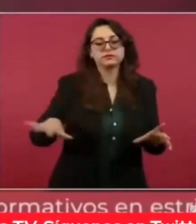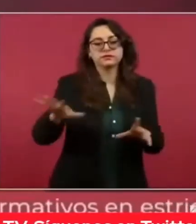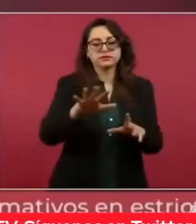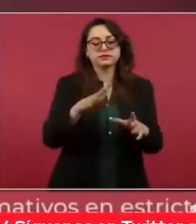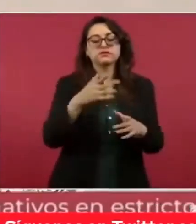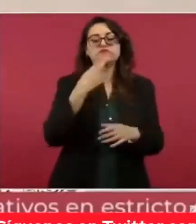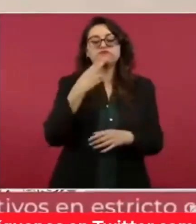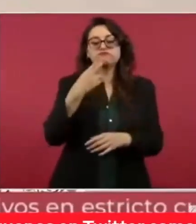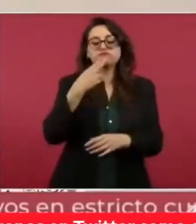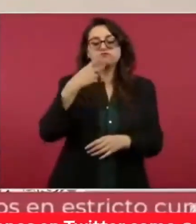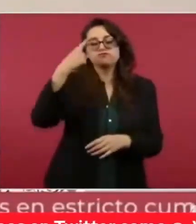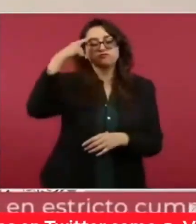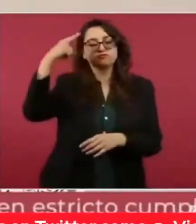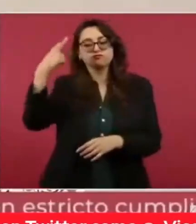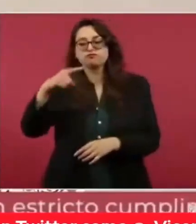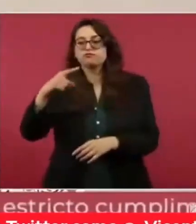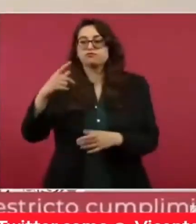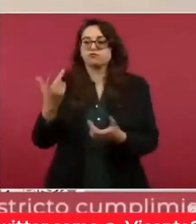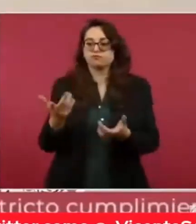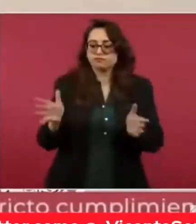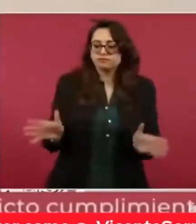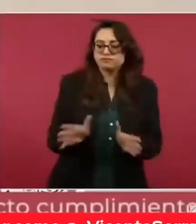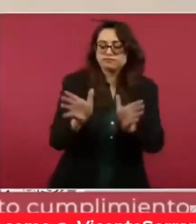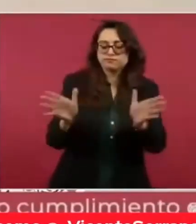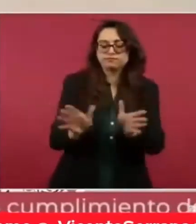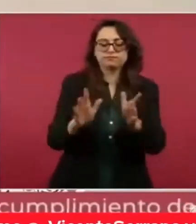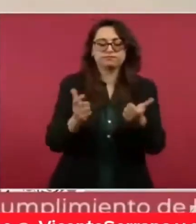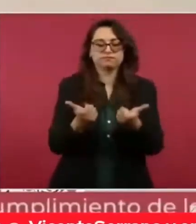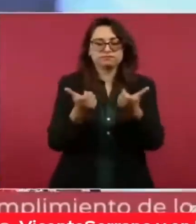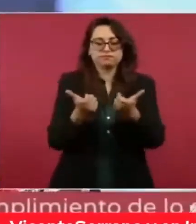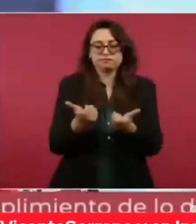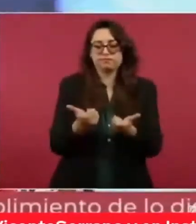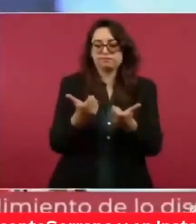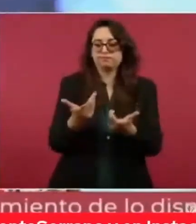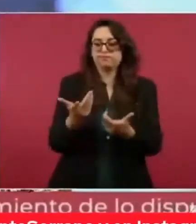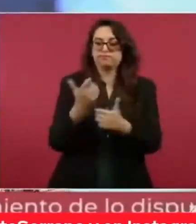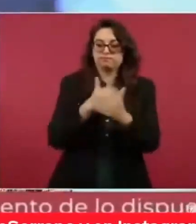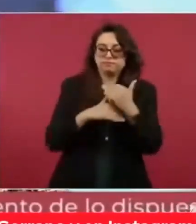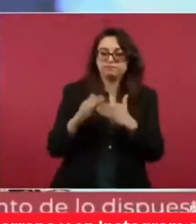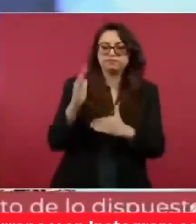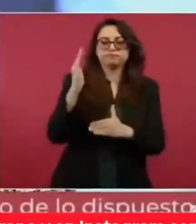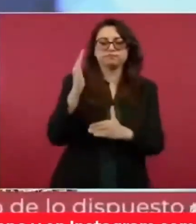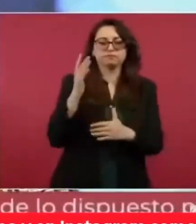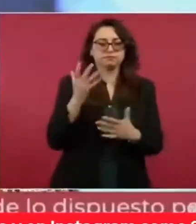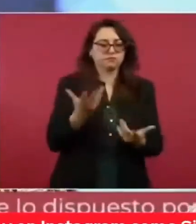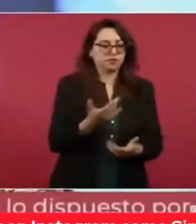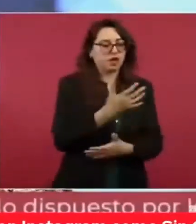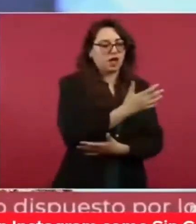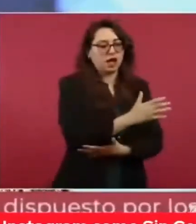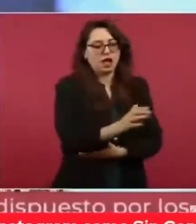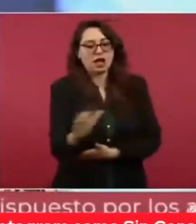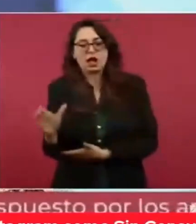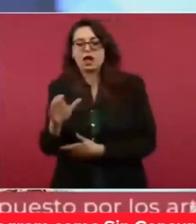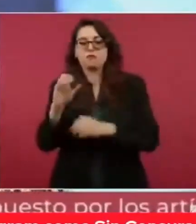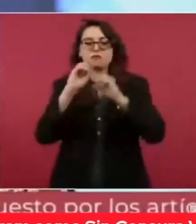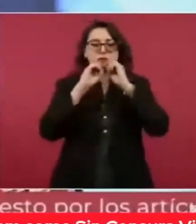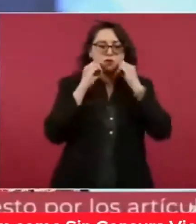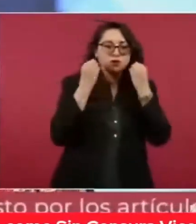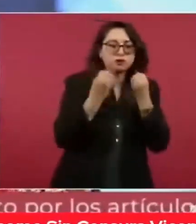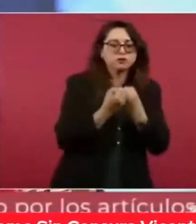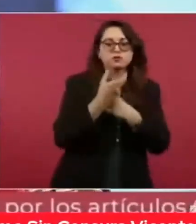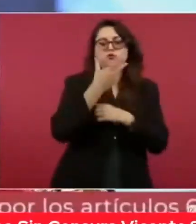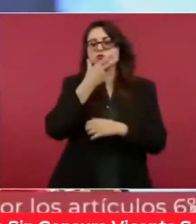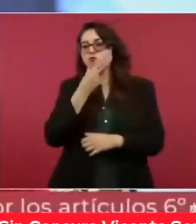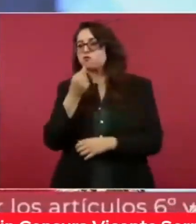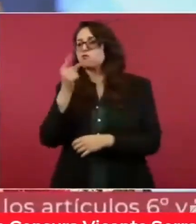sea útil, que fortalezca profesional y económicamente a los ejidos, a las comunidades, a las organizaciones de trabajadoras y